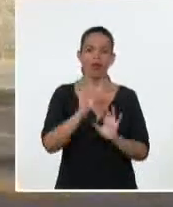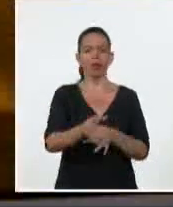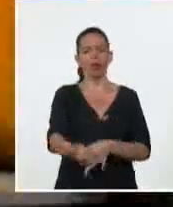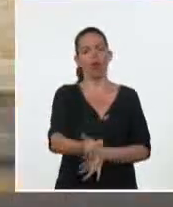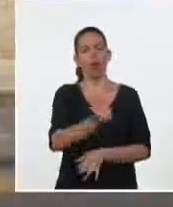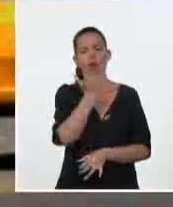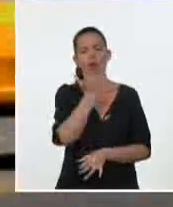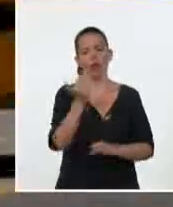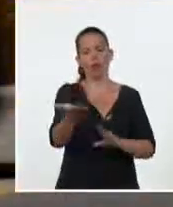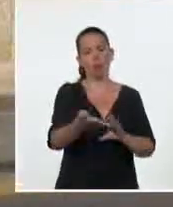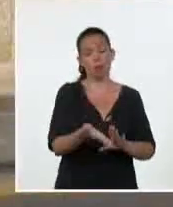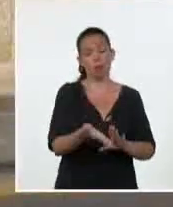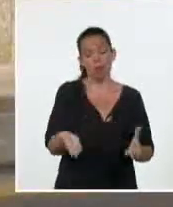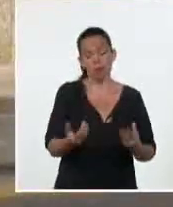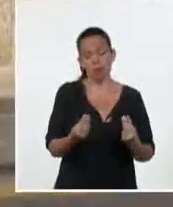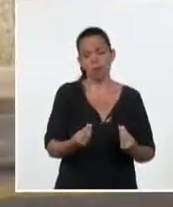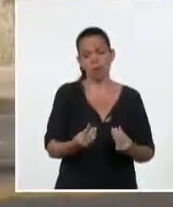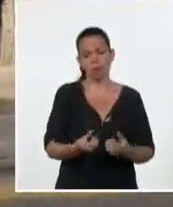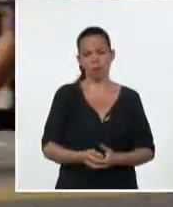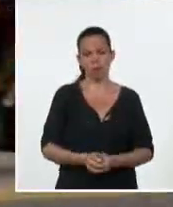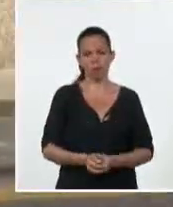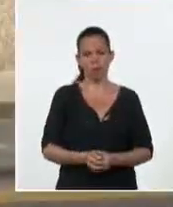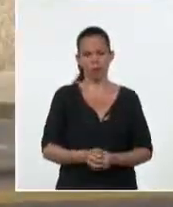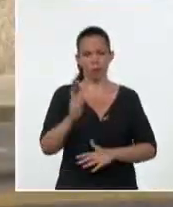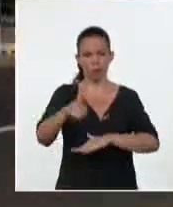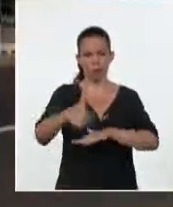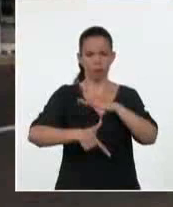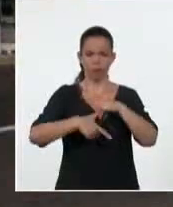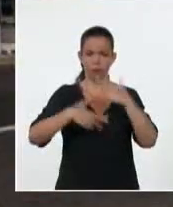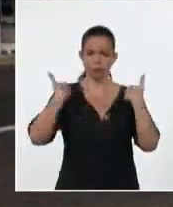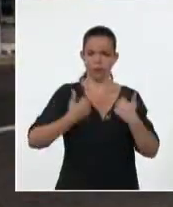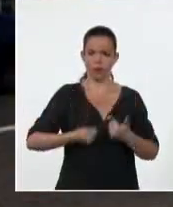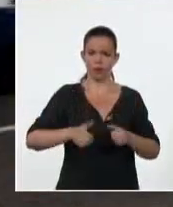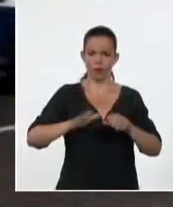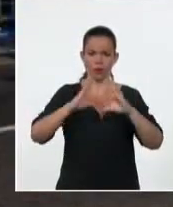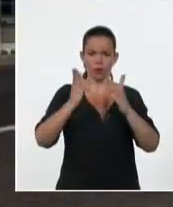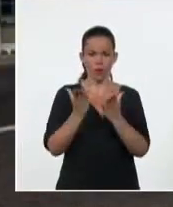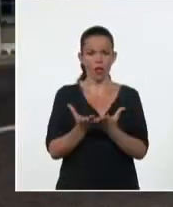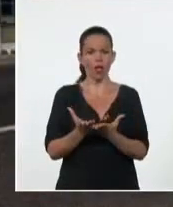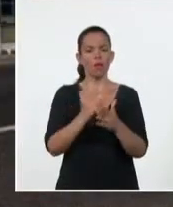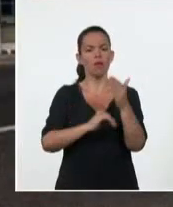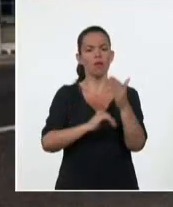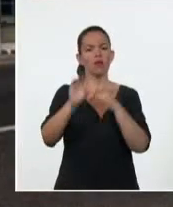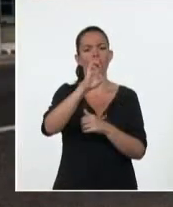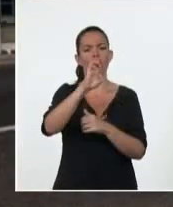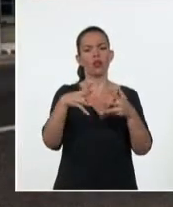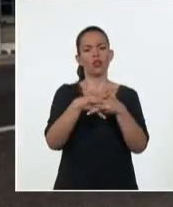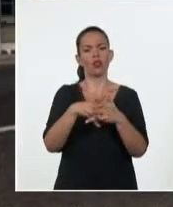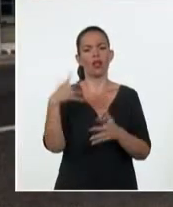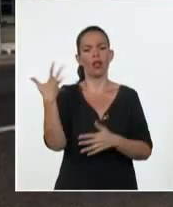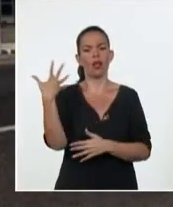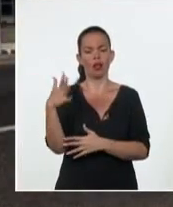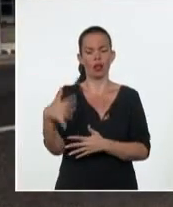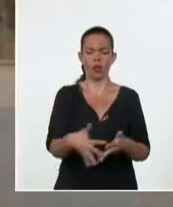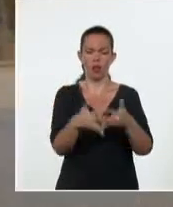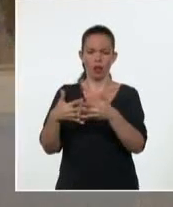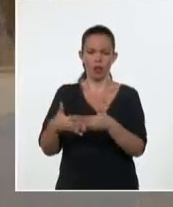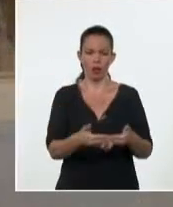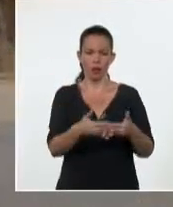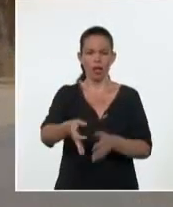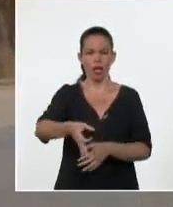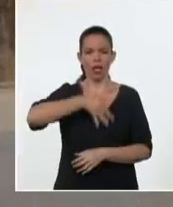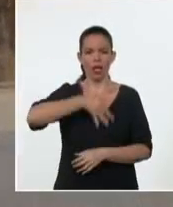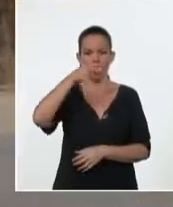falsedades. También la subdirectora general para Estados Unidos del Minrex, Joana Tablada, destacó la coincidencia en los